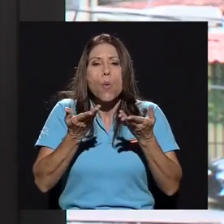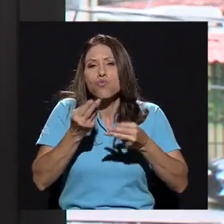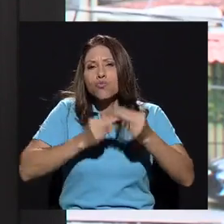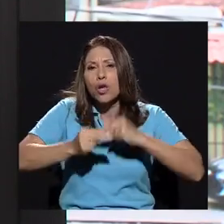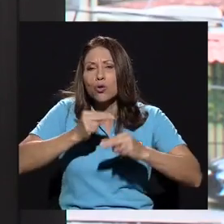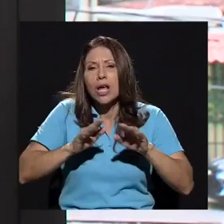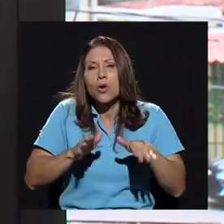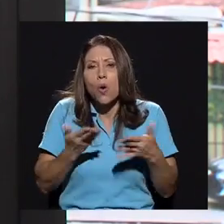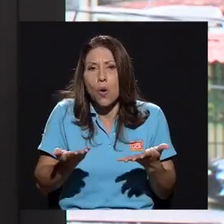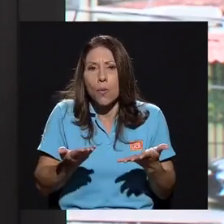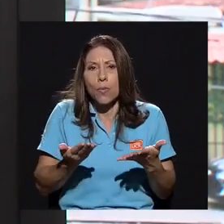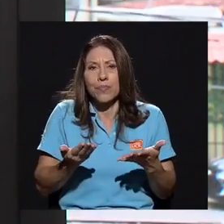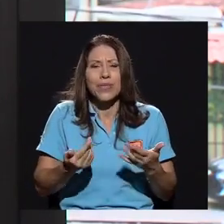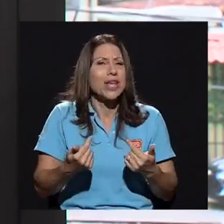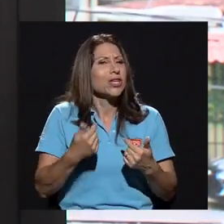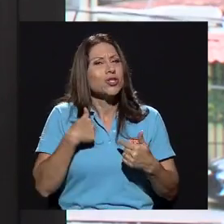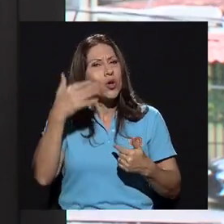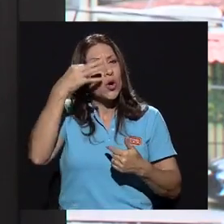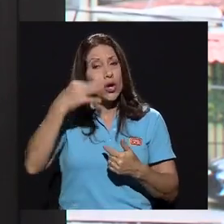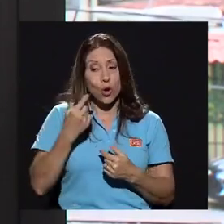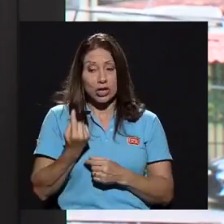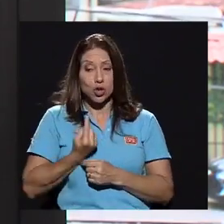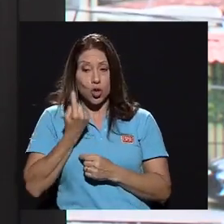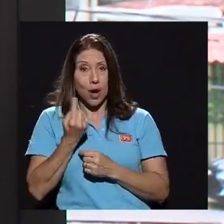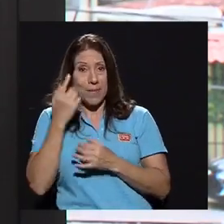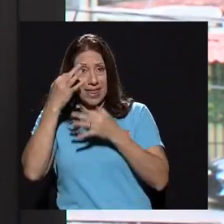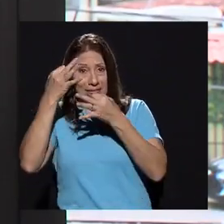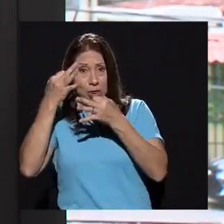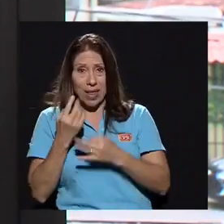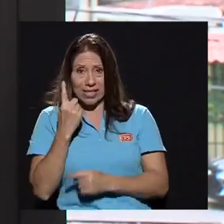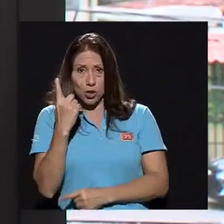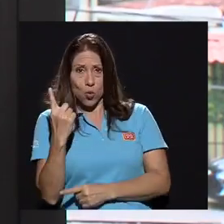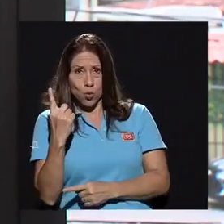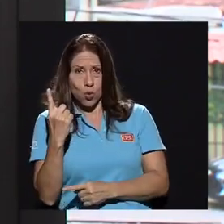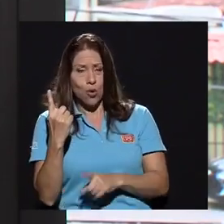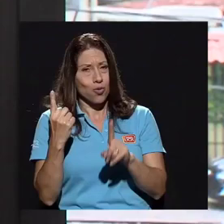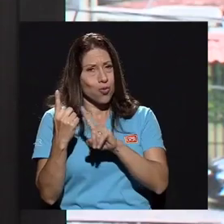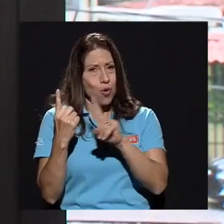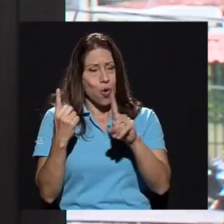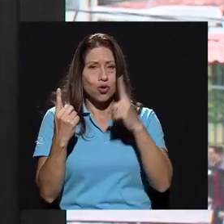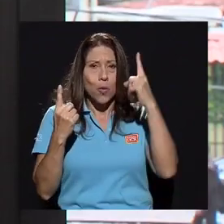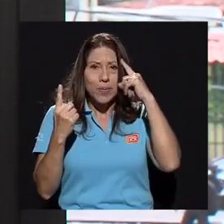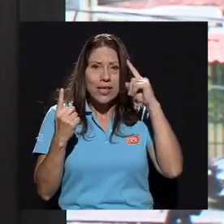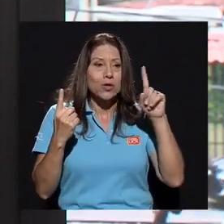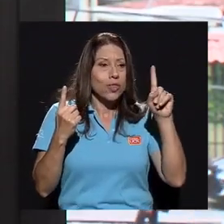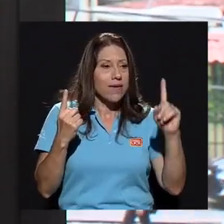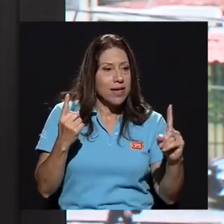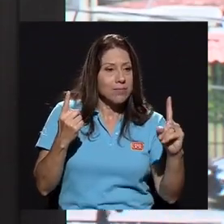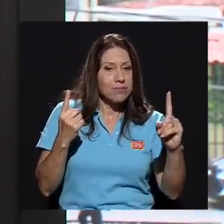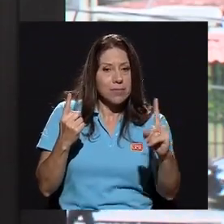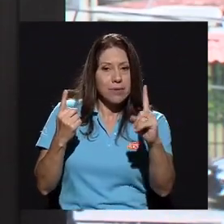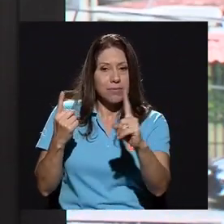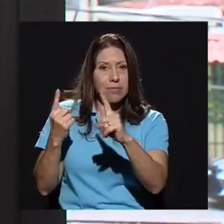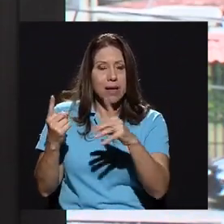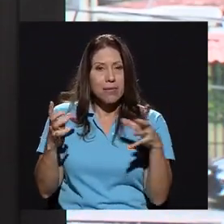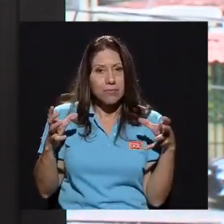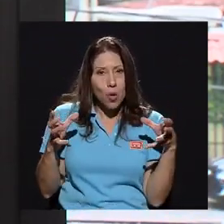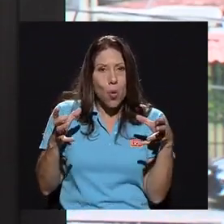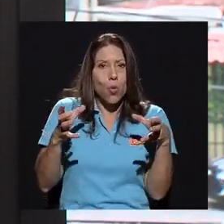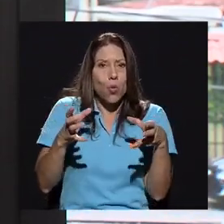mí lo que no me parece es que las decisiones sean unilaterales. Pienso yo que tienen que ser construidas